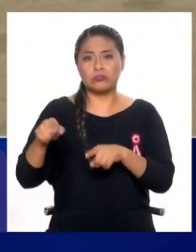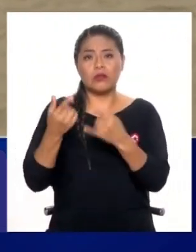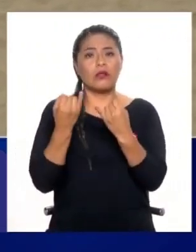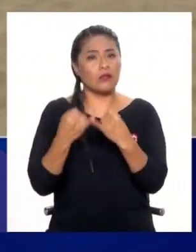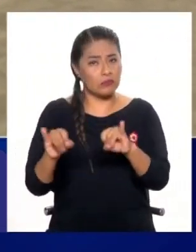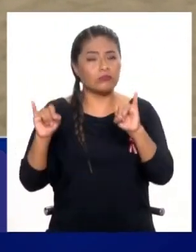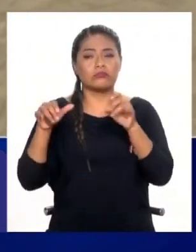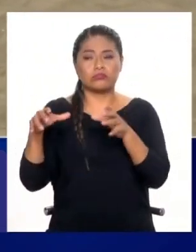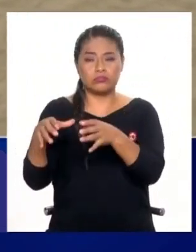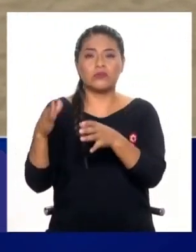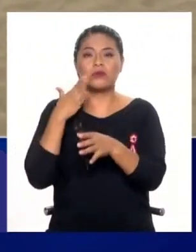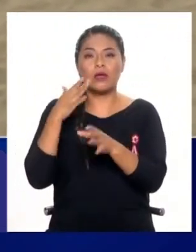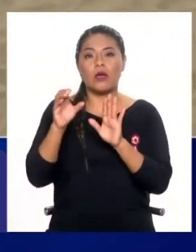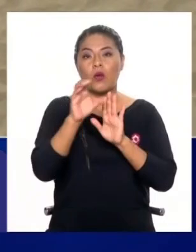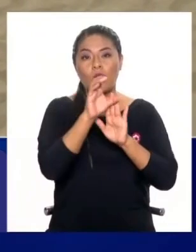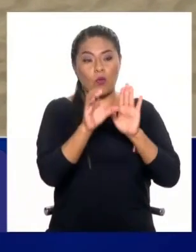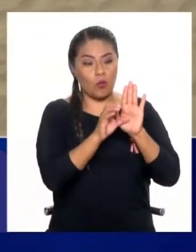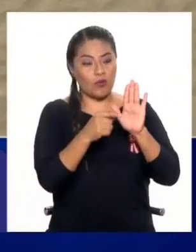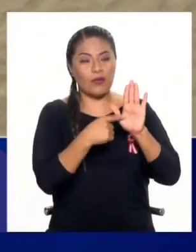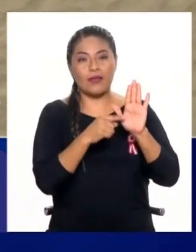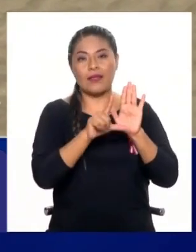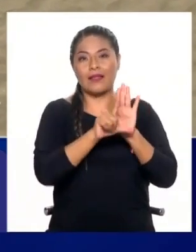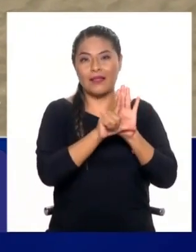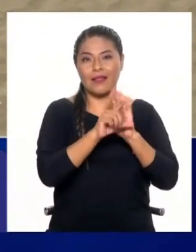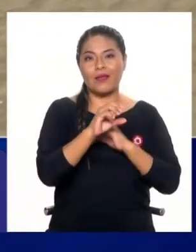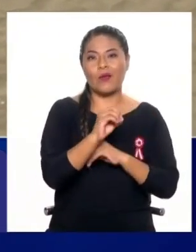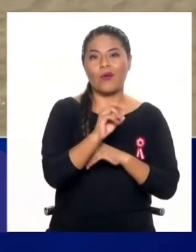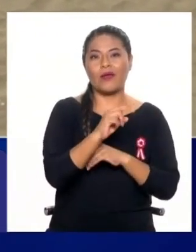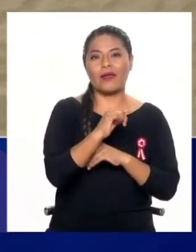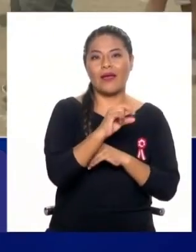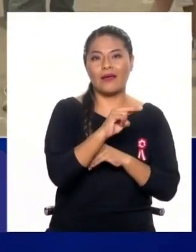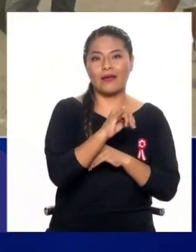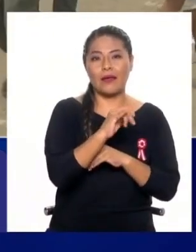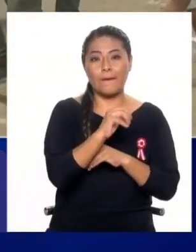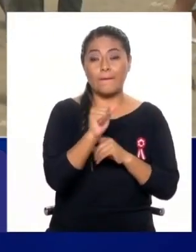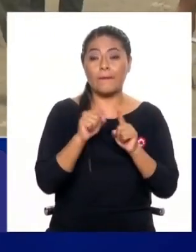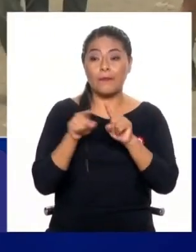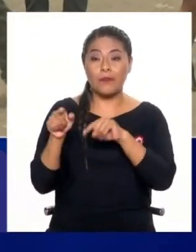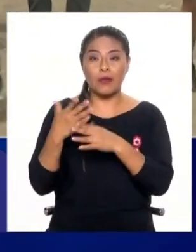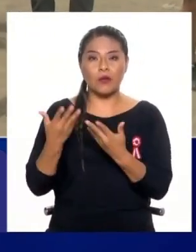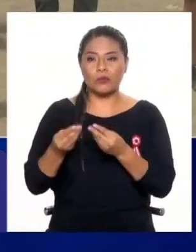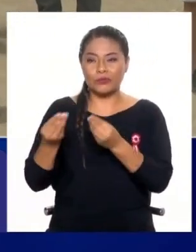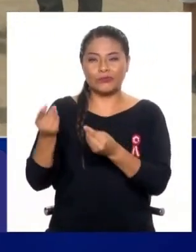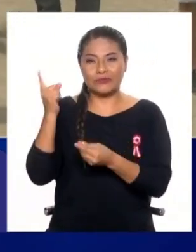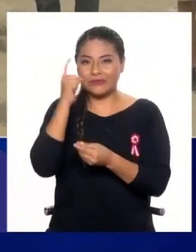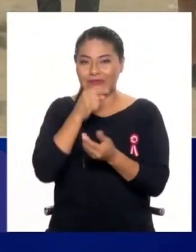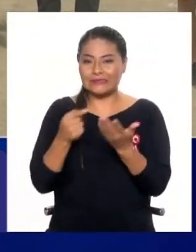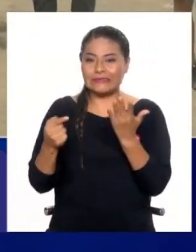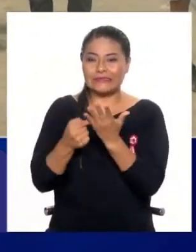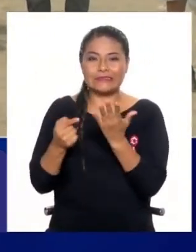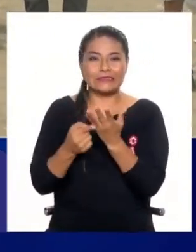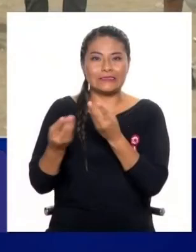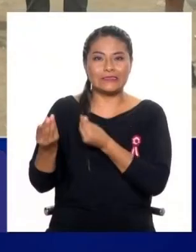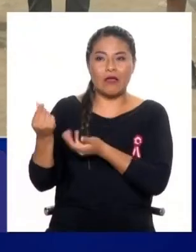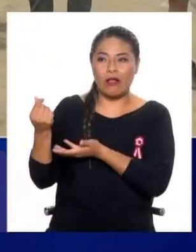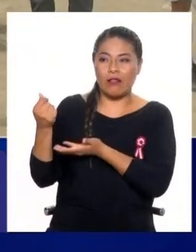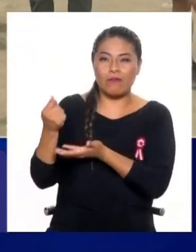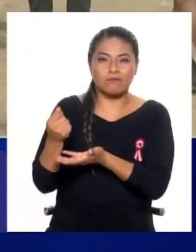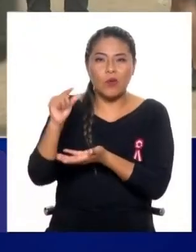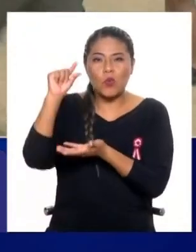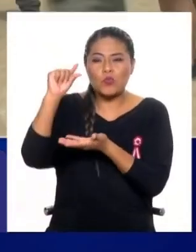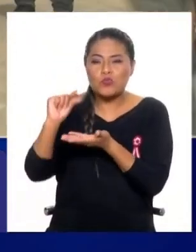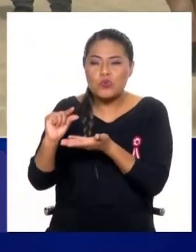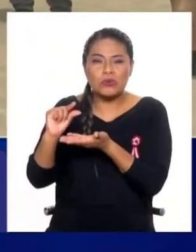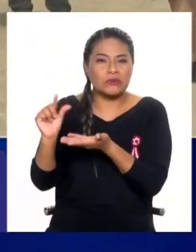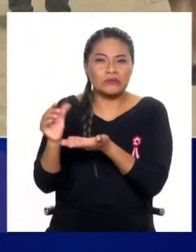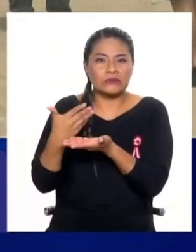autonomía según la Constitución y la ley orgánica, pero tienen muy limitadas capacidades técnicas, porque tienen muy limitados recursos. ¿Pero a